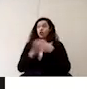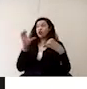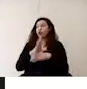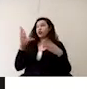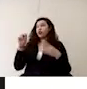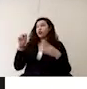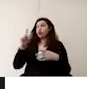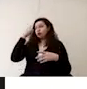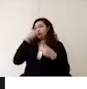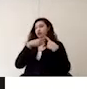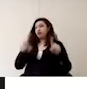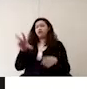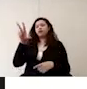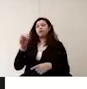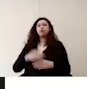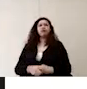diferente